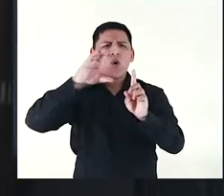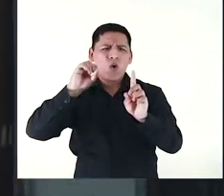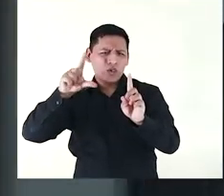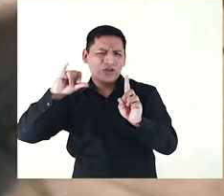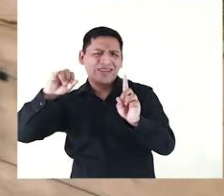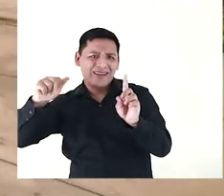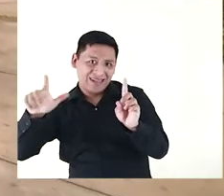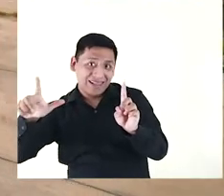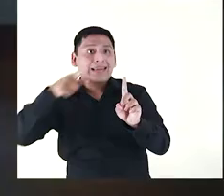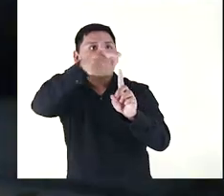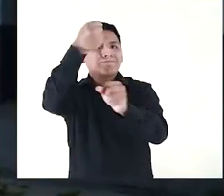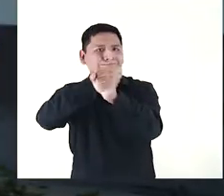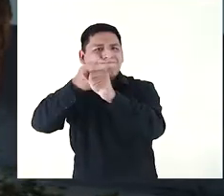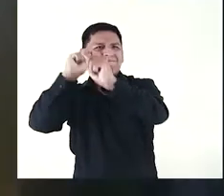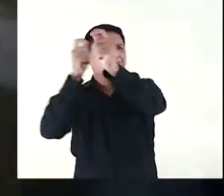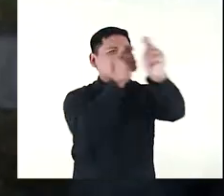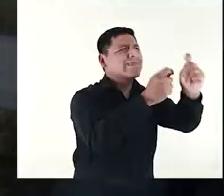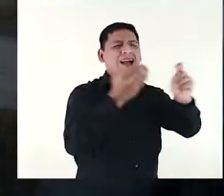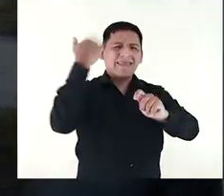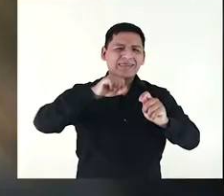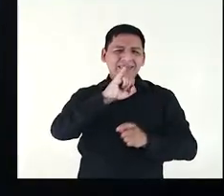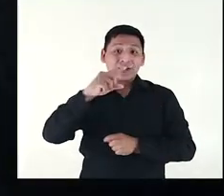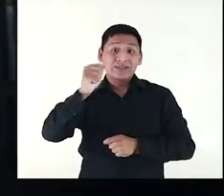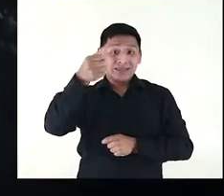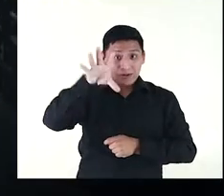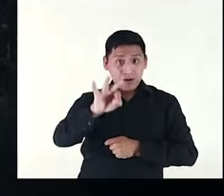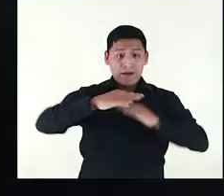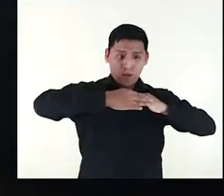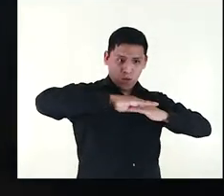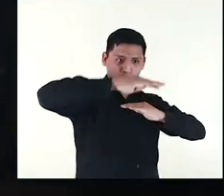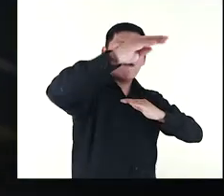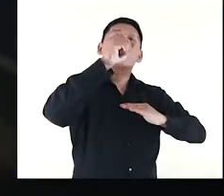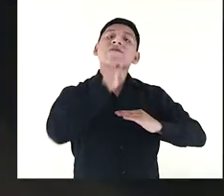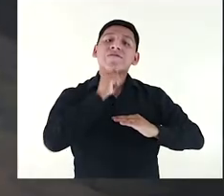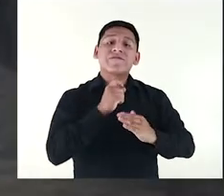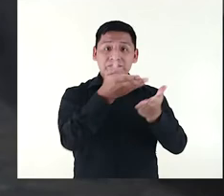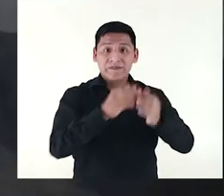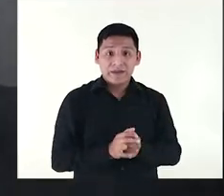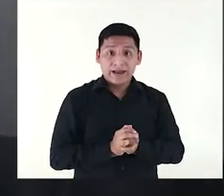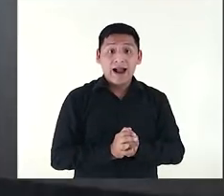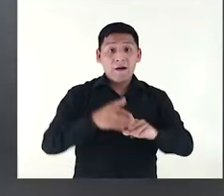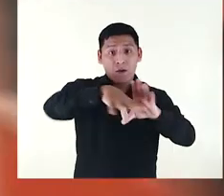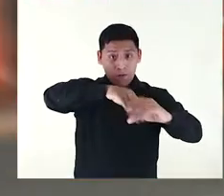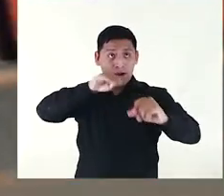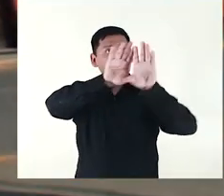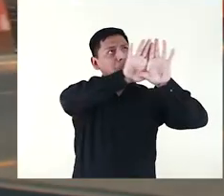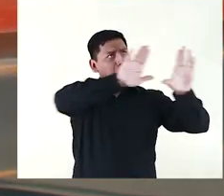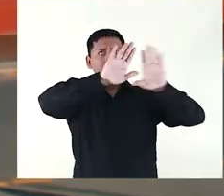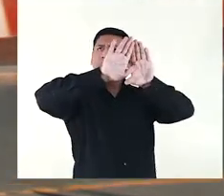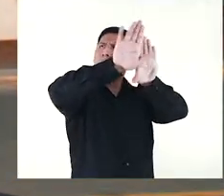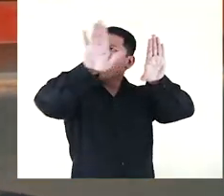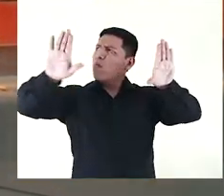la traza es colonial y convive con algunos trabajos del siglo XIX, como la herrería en sus escaleras y ambientes. Por fuera la fachada